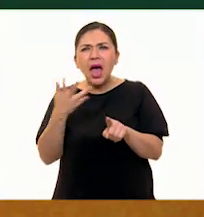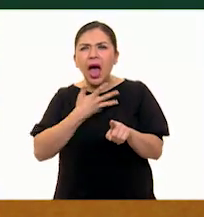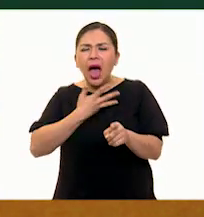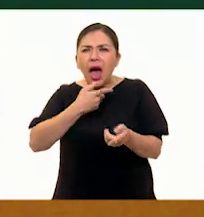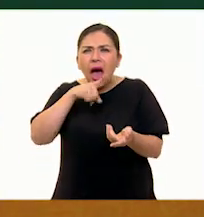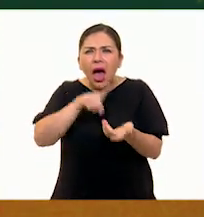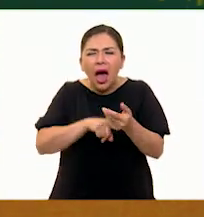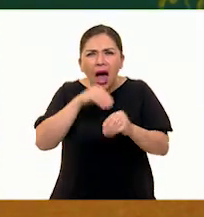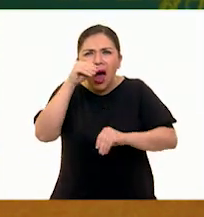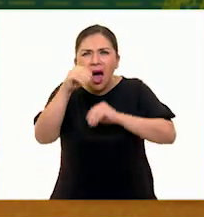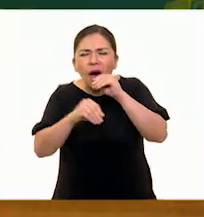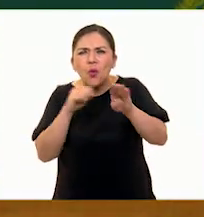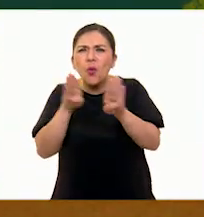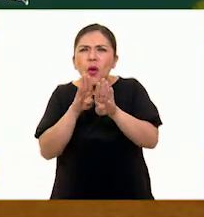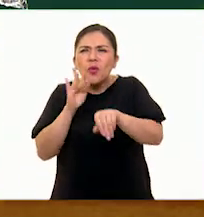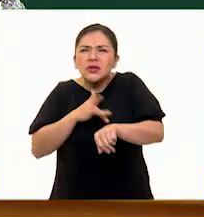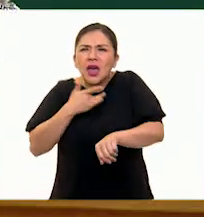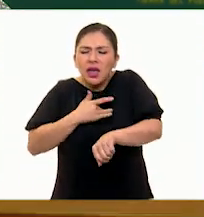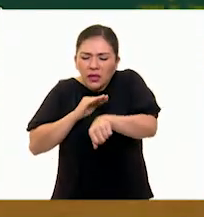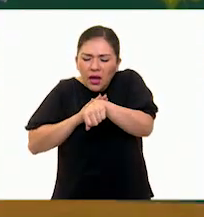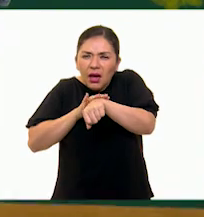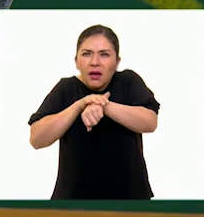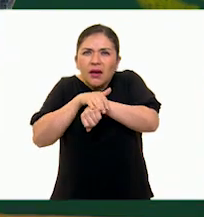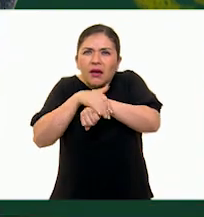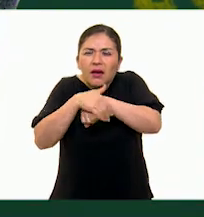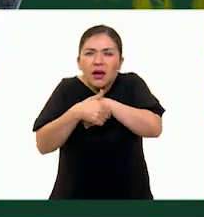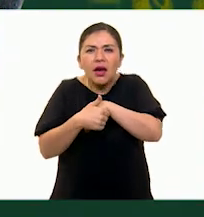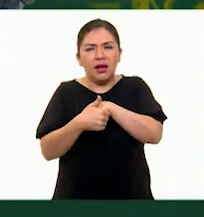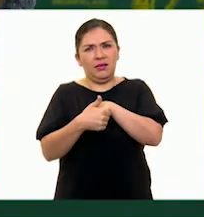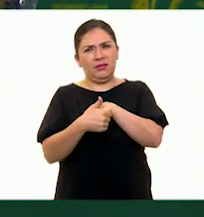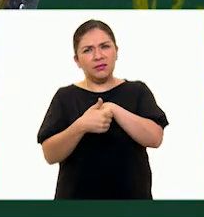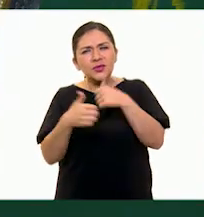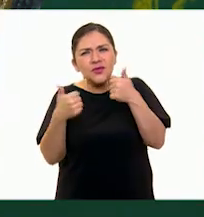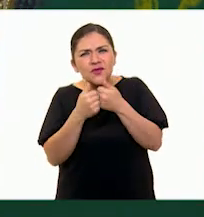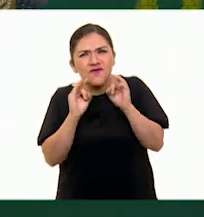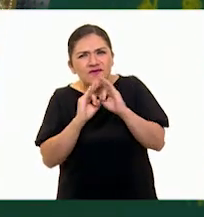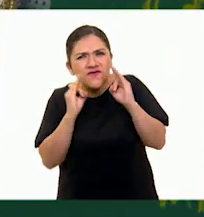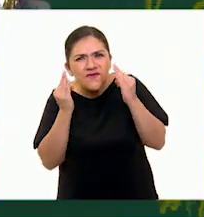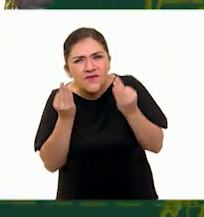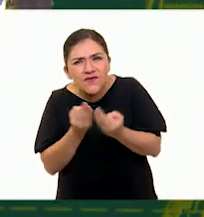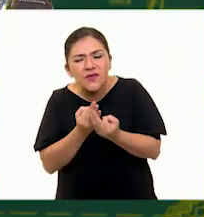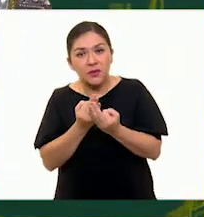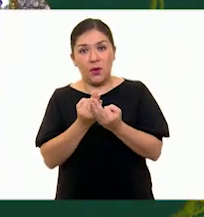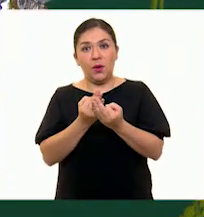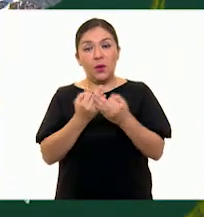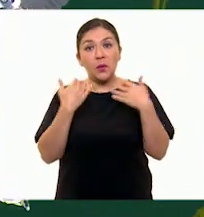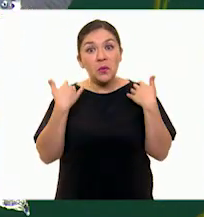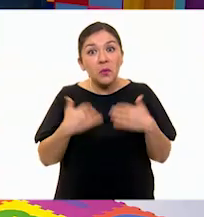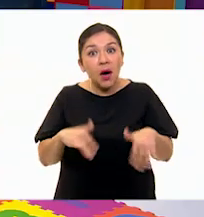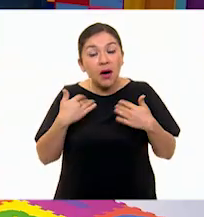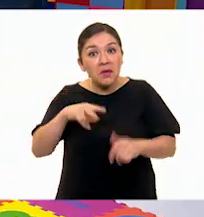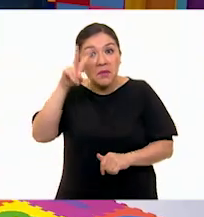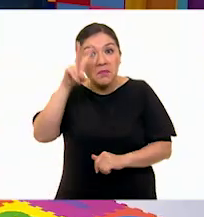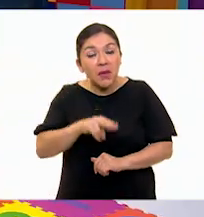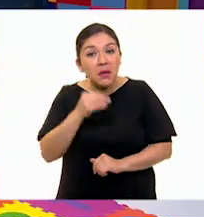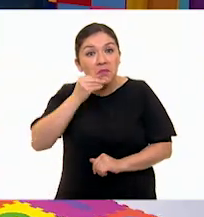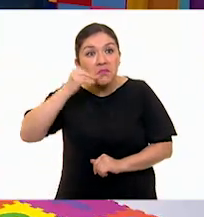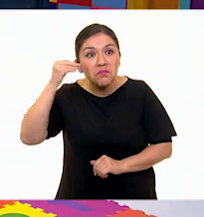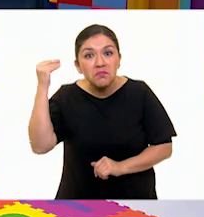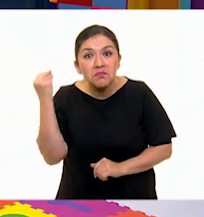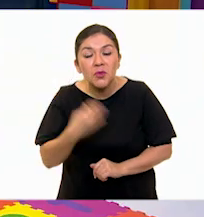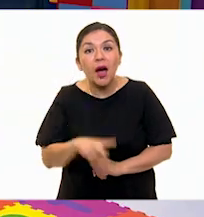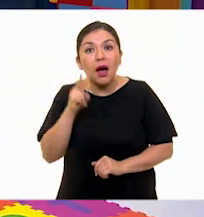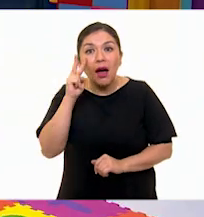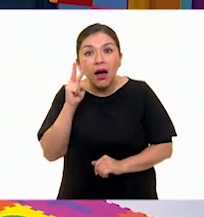textura y las formas, wow están increíbles.